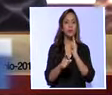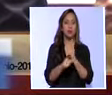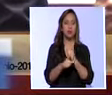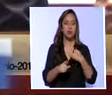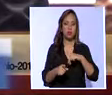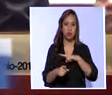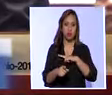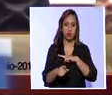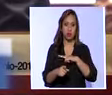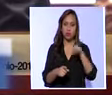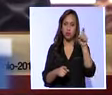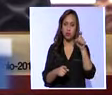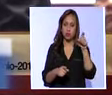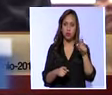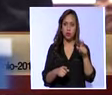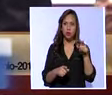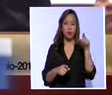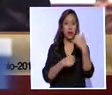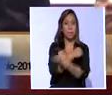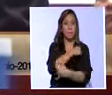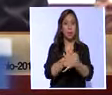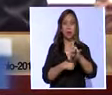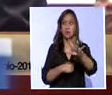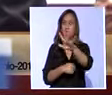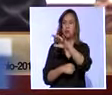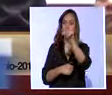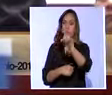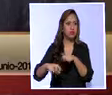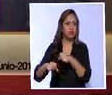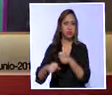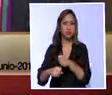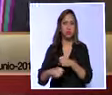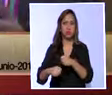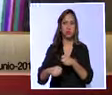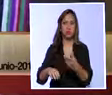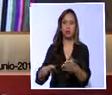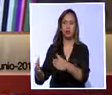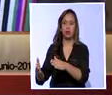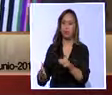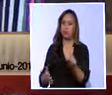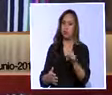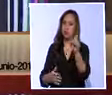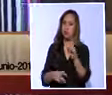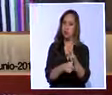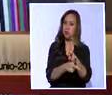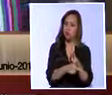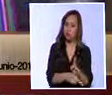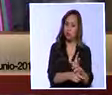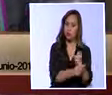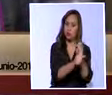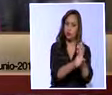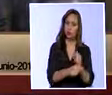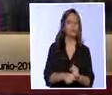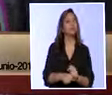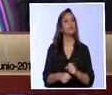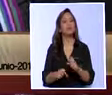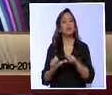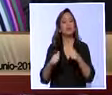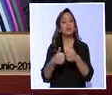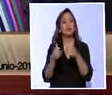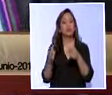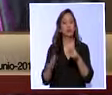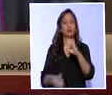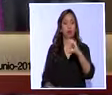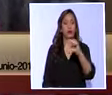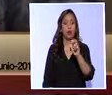mayores esfuerzos aún para evitar posibles desastres. Desde la bancada de CREO, el asambleísta Ángel Gende sostuvo que a través